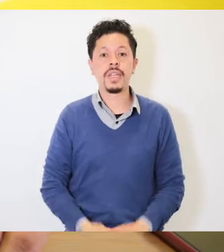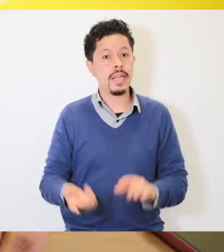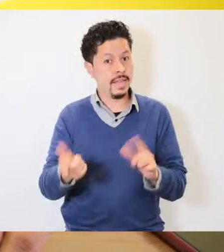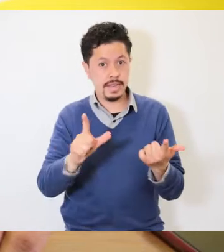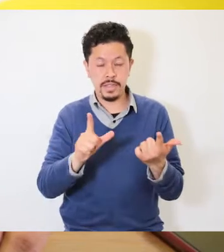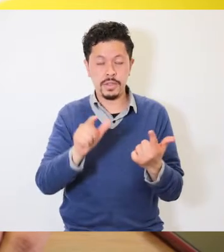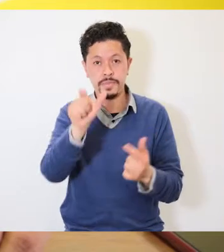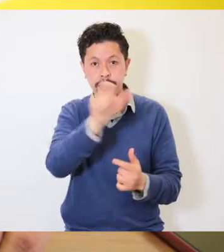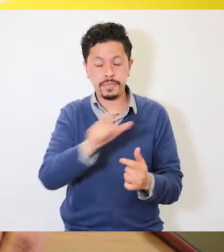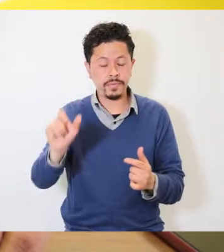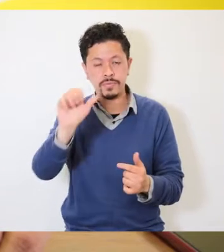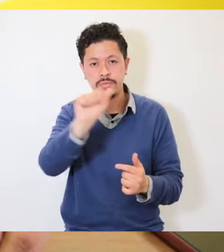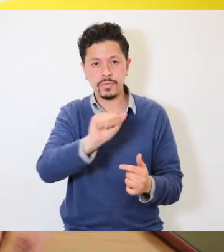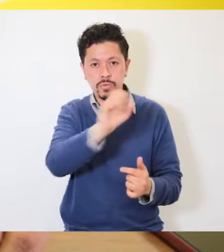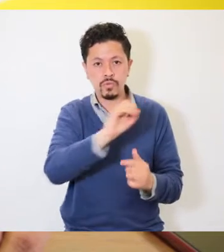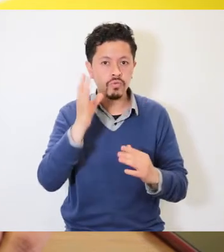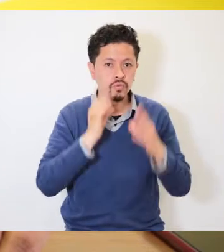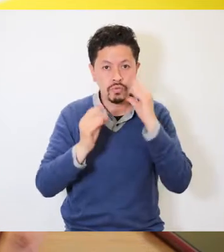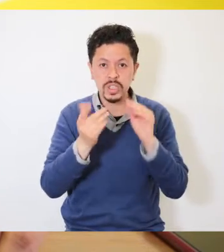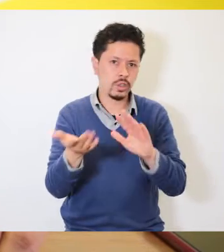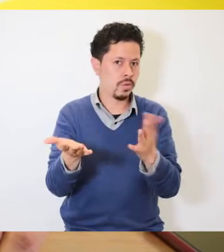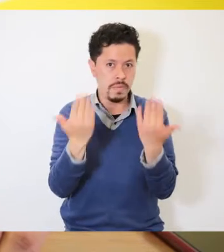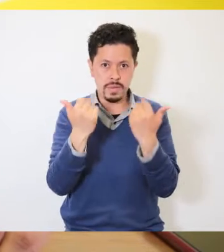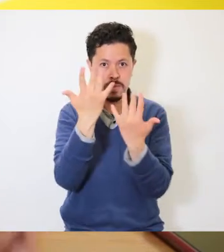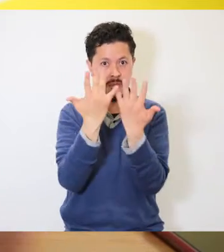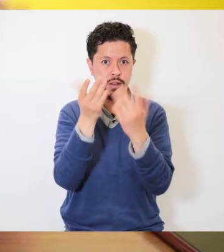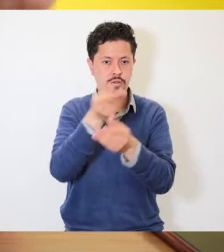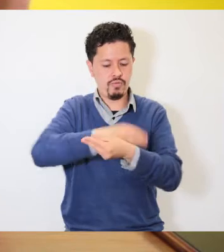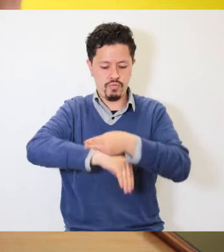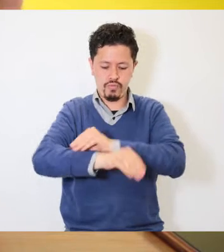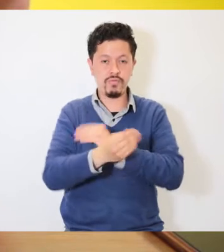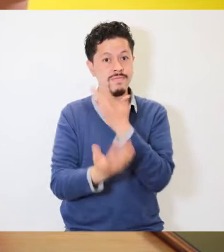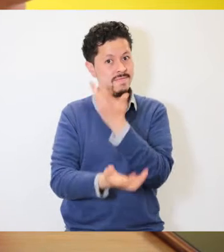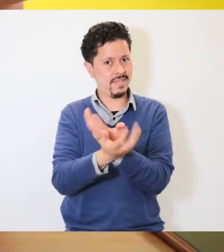exploradores y exploradoras, ahora sí, manos a la ciencia.